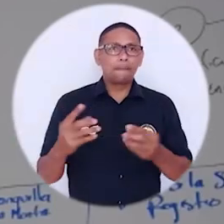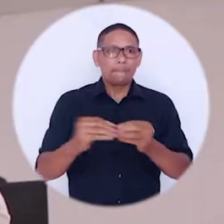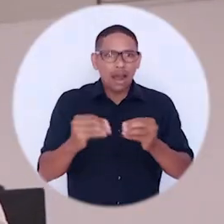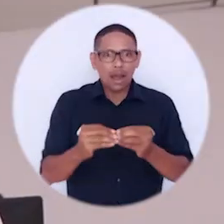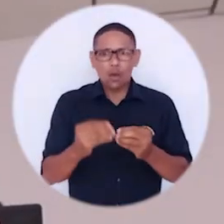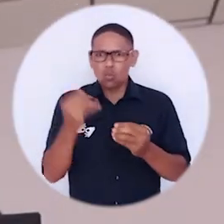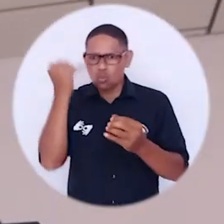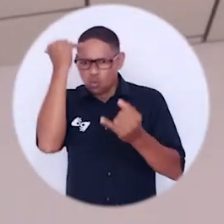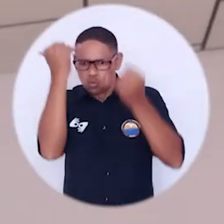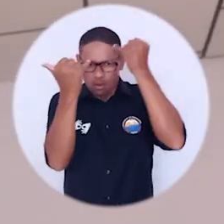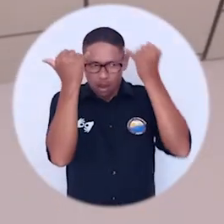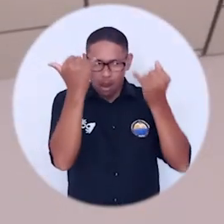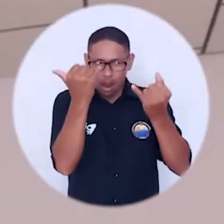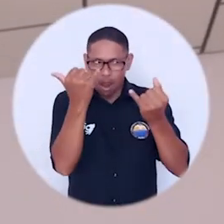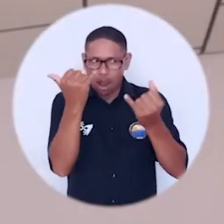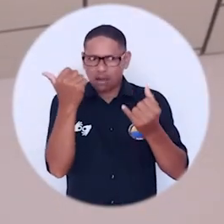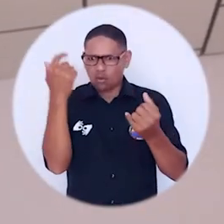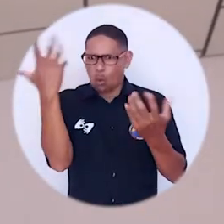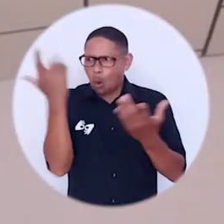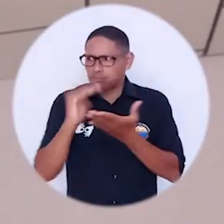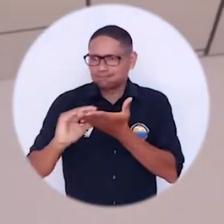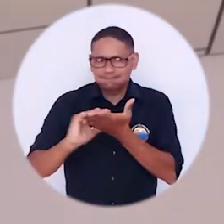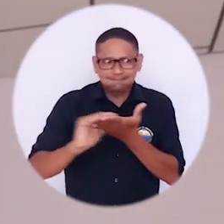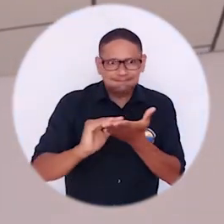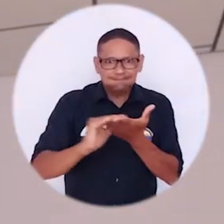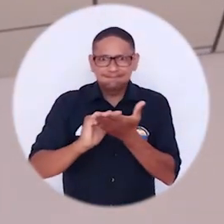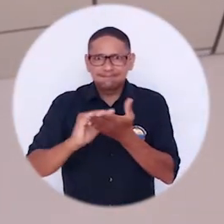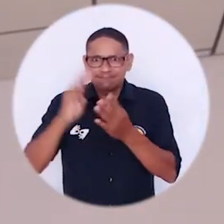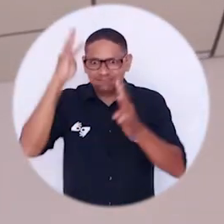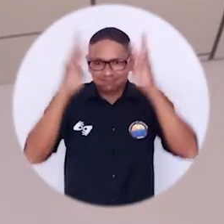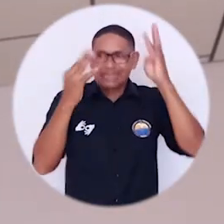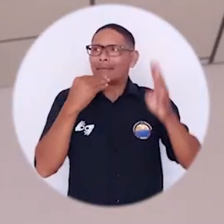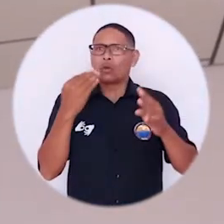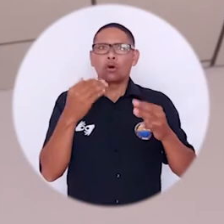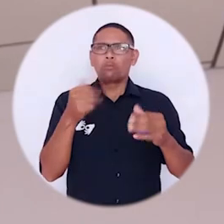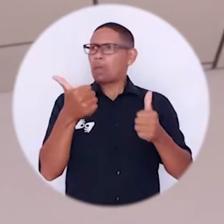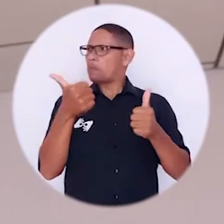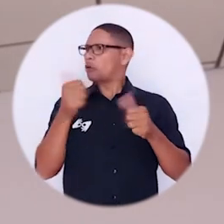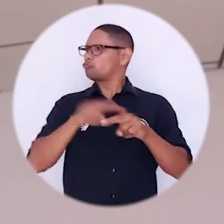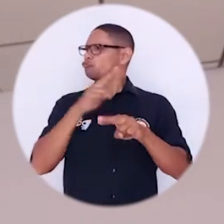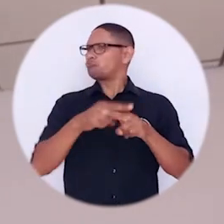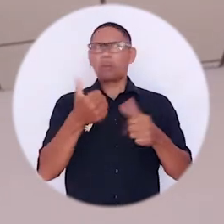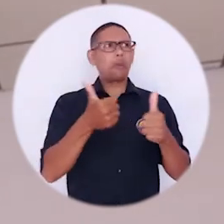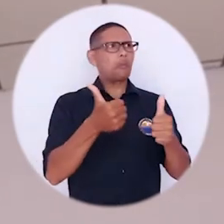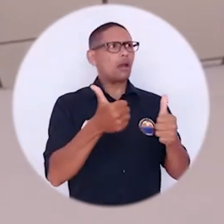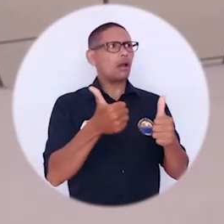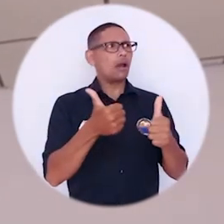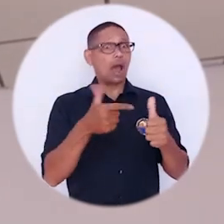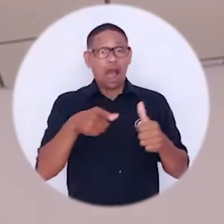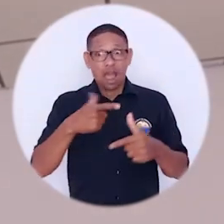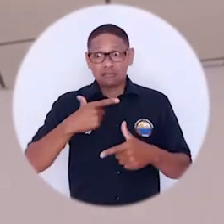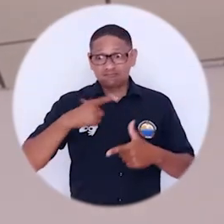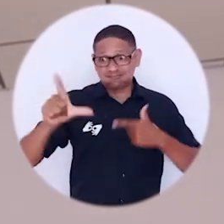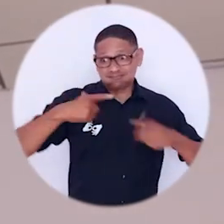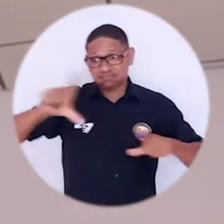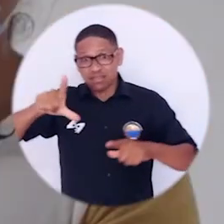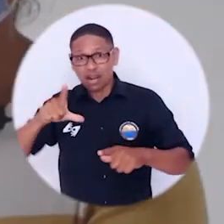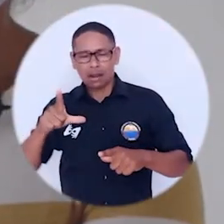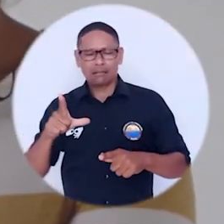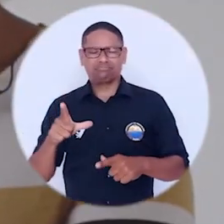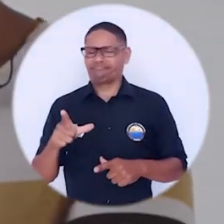innovadores sacan sus verdaderas soluciones. Si todo estuviera bien, fuera difícil emprender.